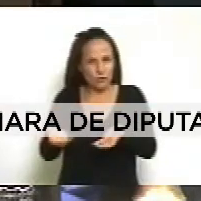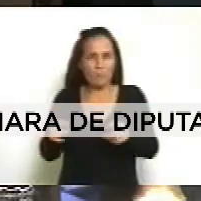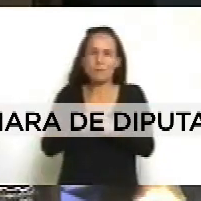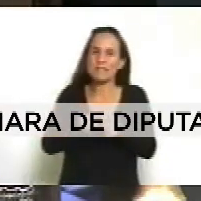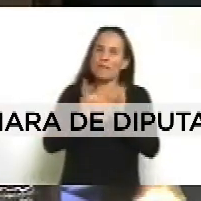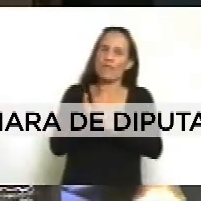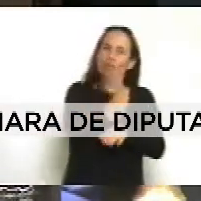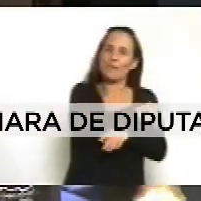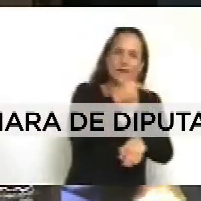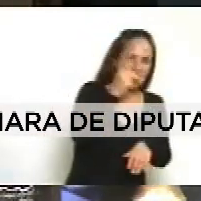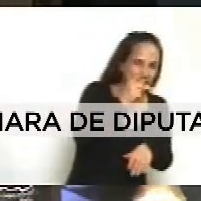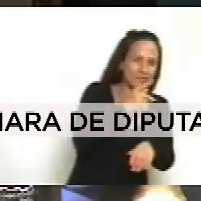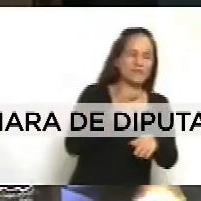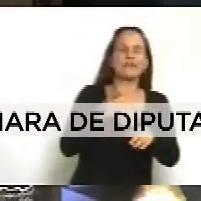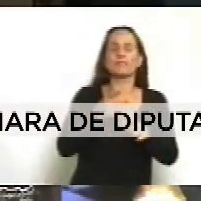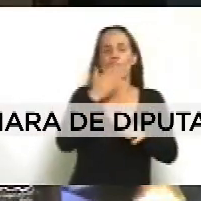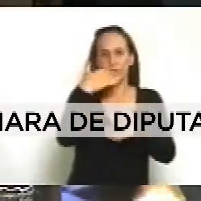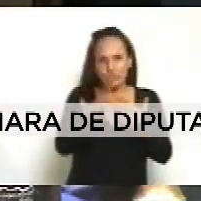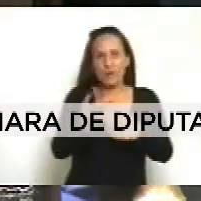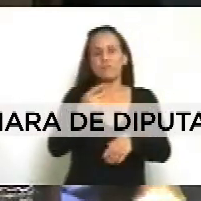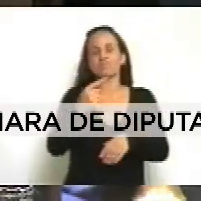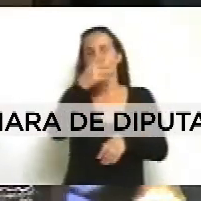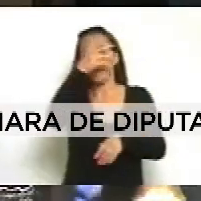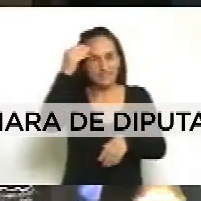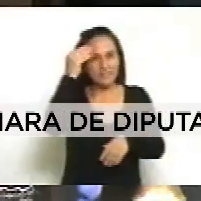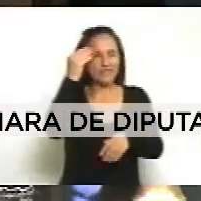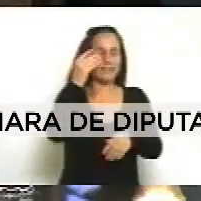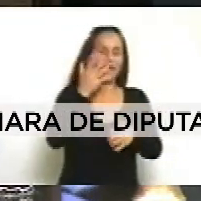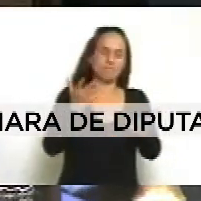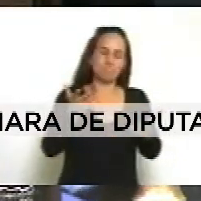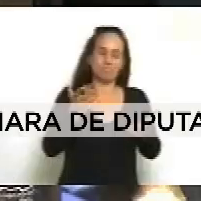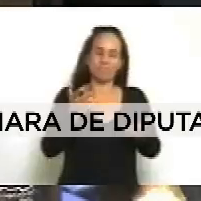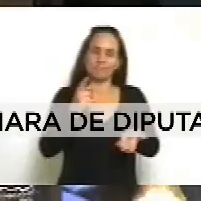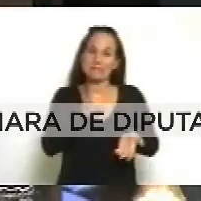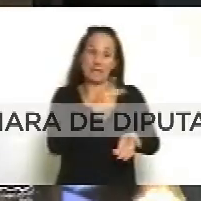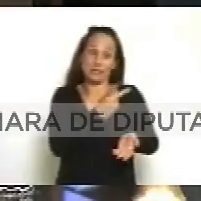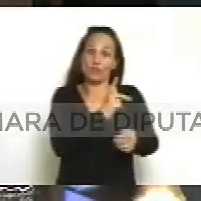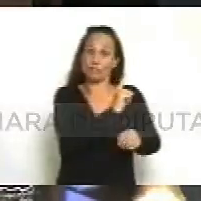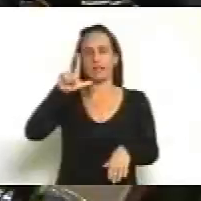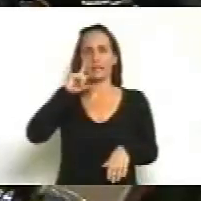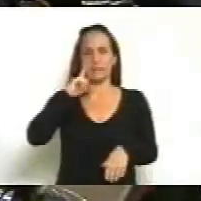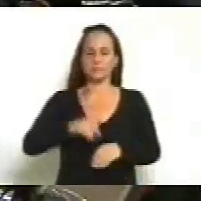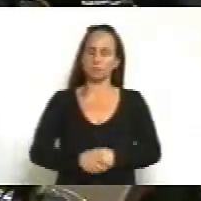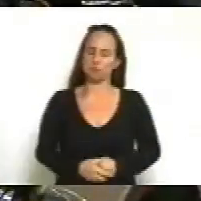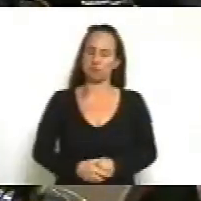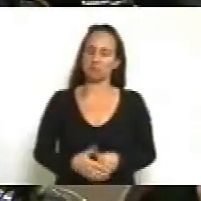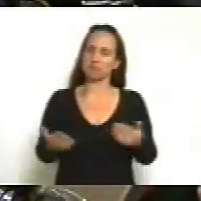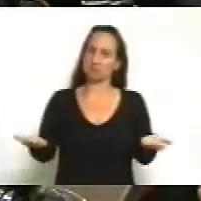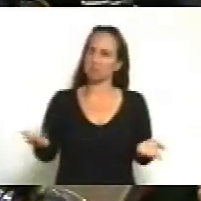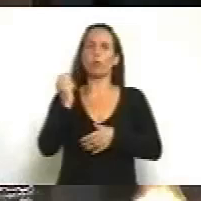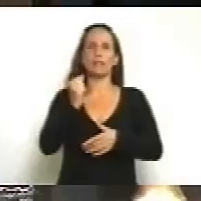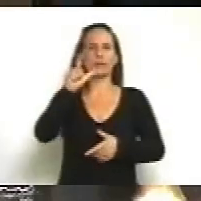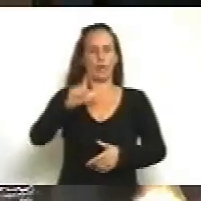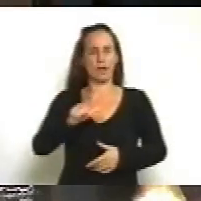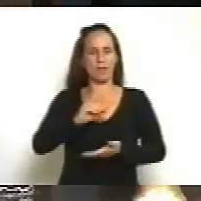Néstor y a Cristina en la Argentina, en soledad lamentablemente, tomar las decisiones más importantes de la historia de nuestro